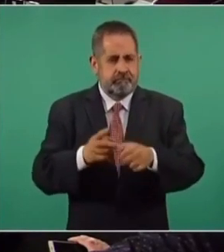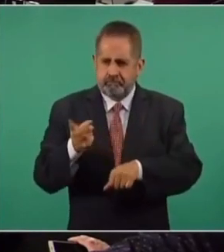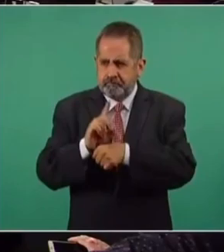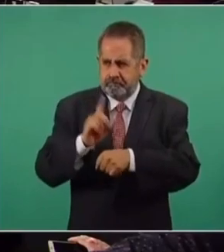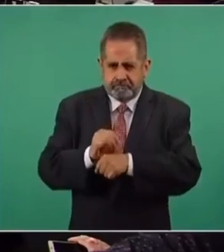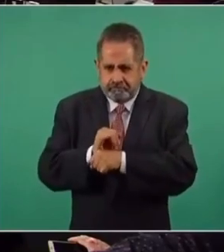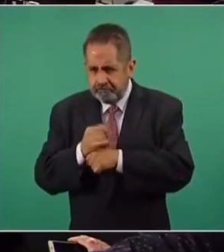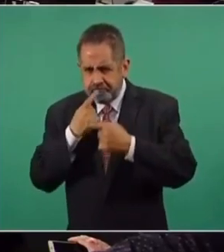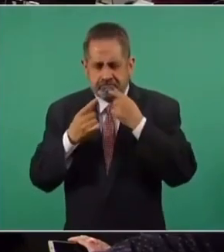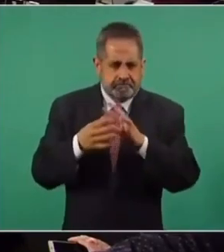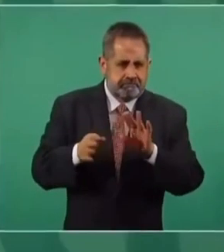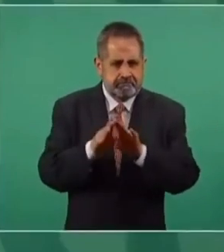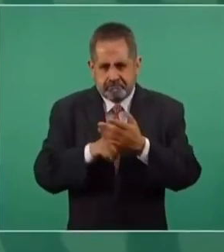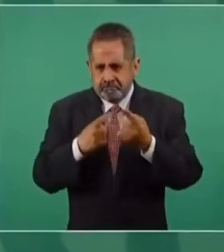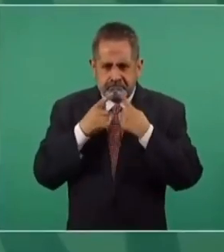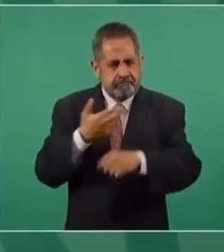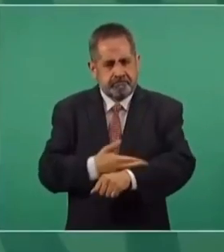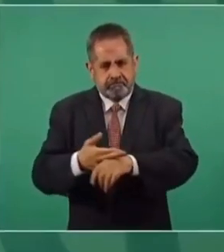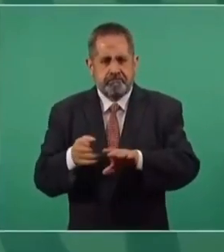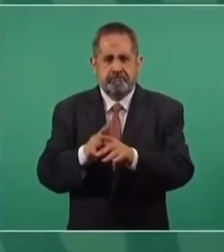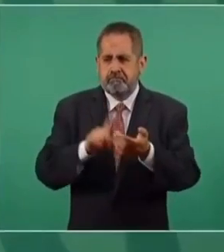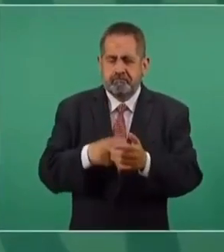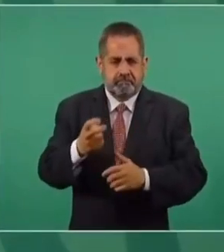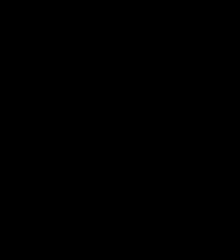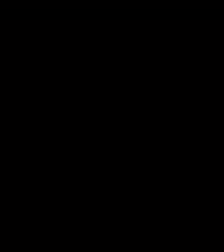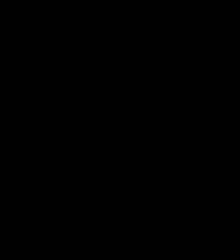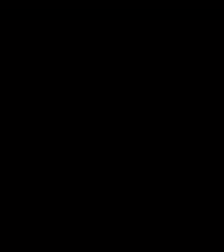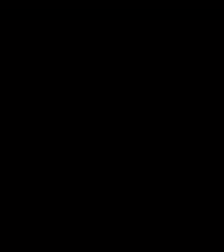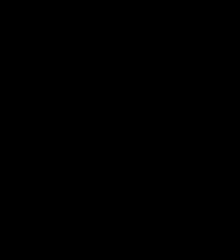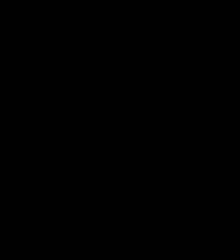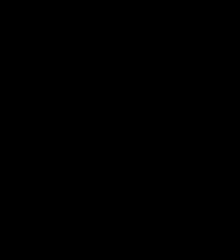estamos actuando en este sentido.